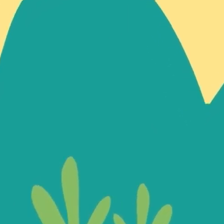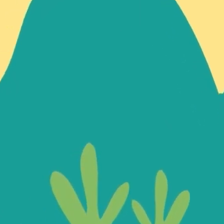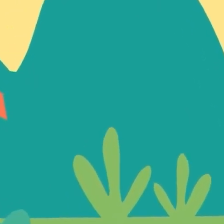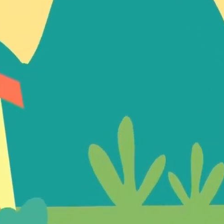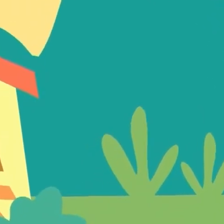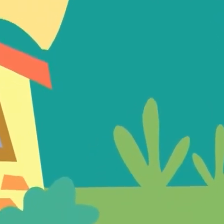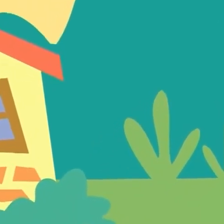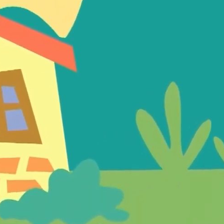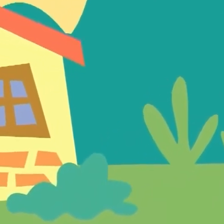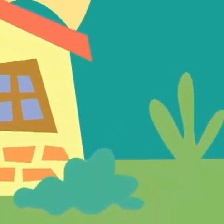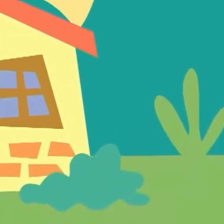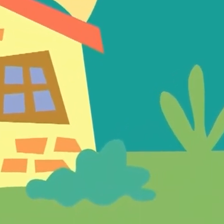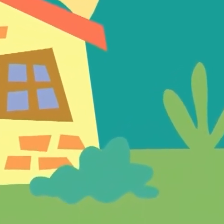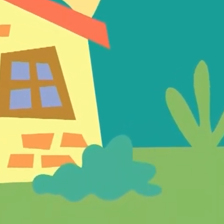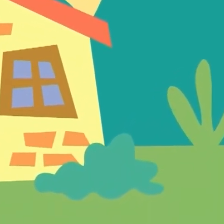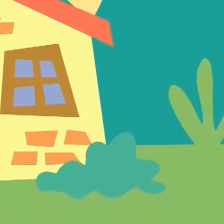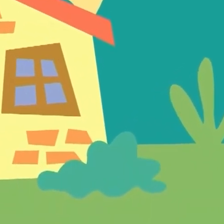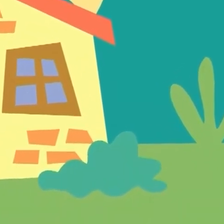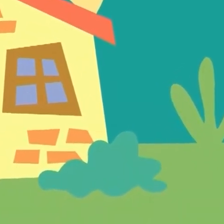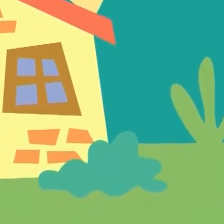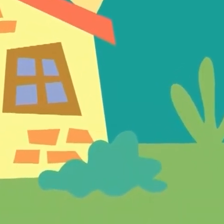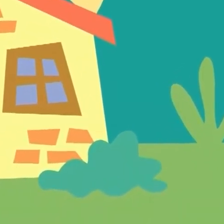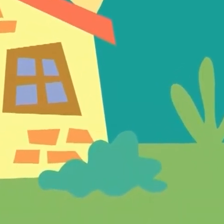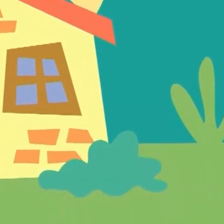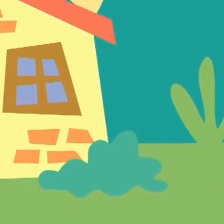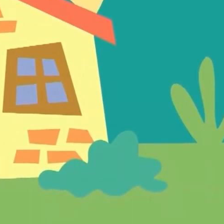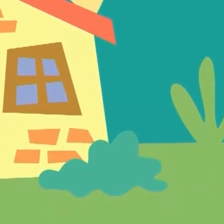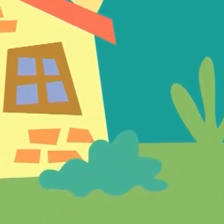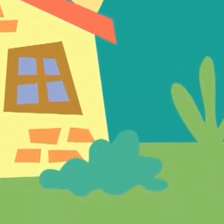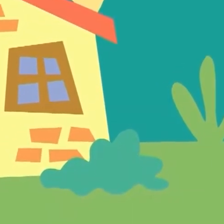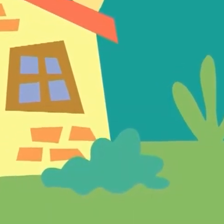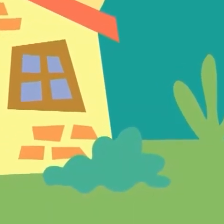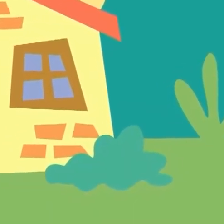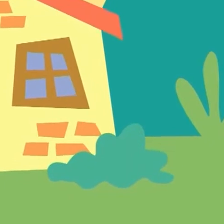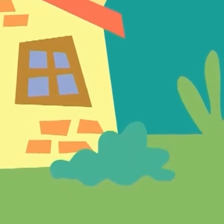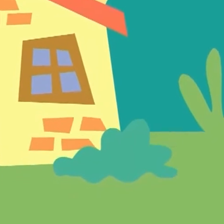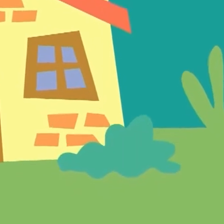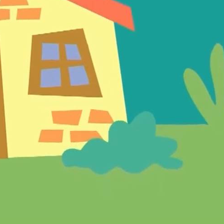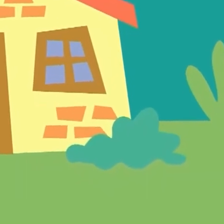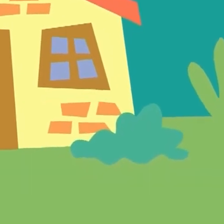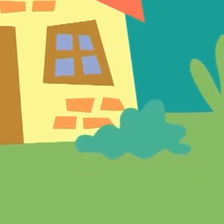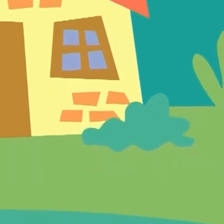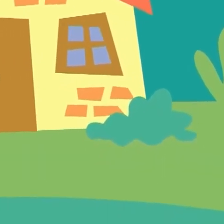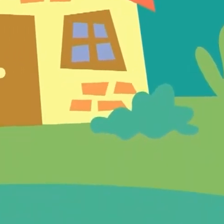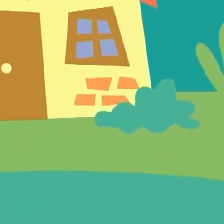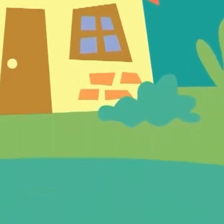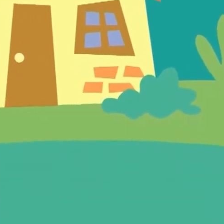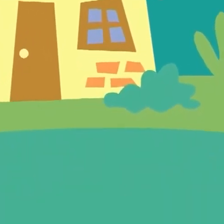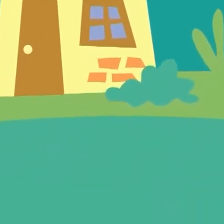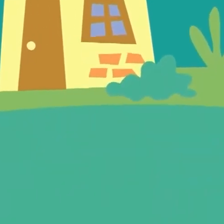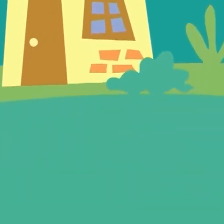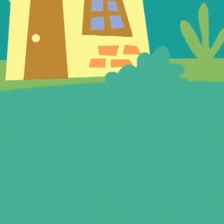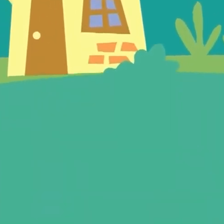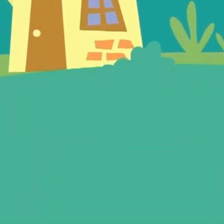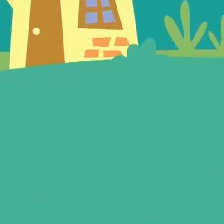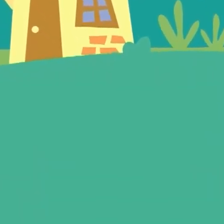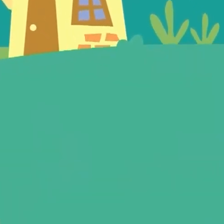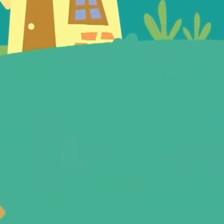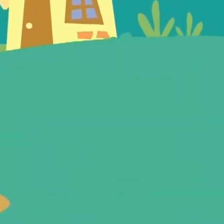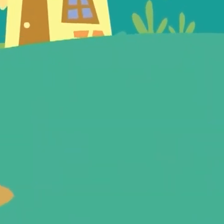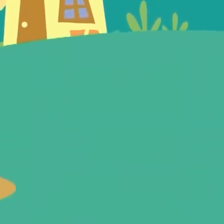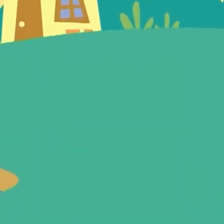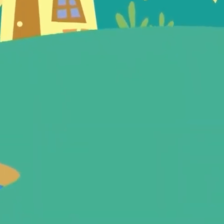Un rinconcito de color, con paciencia y dedicación,